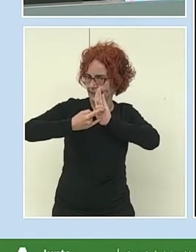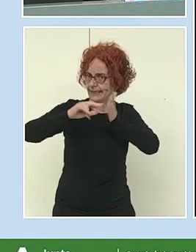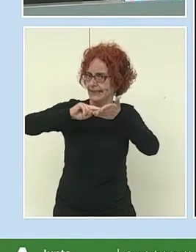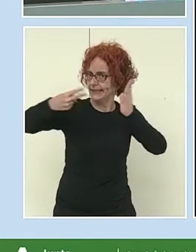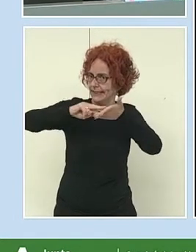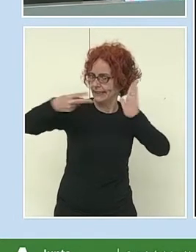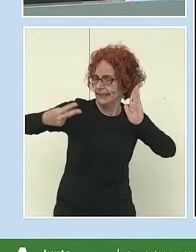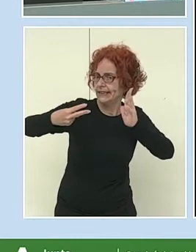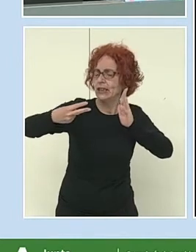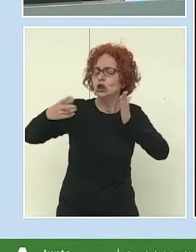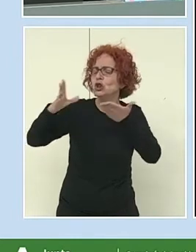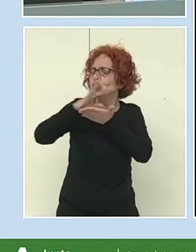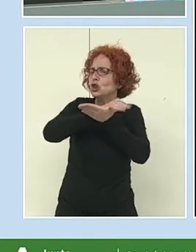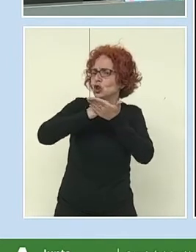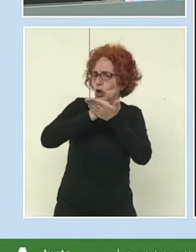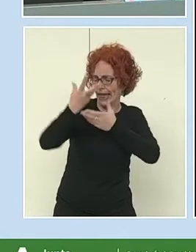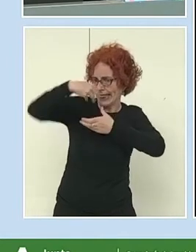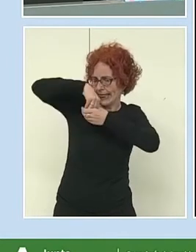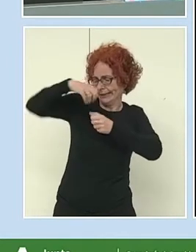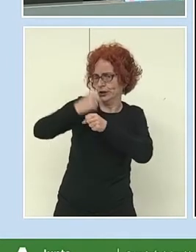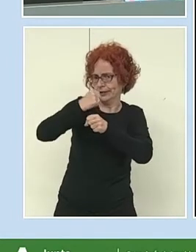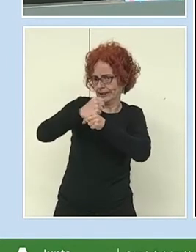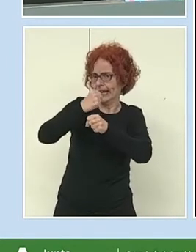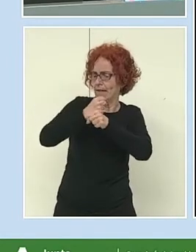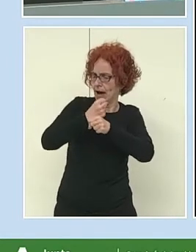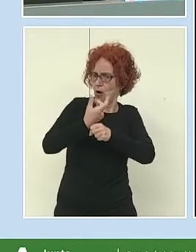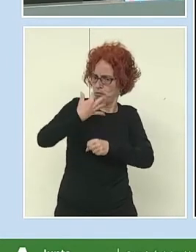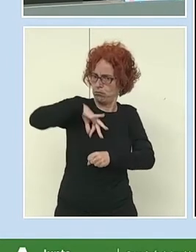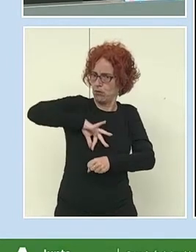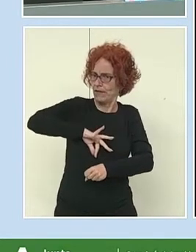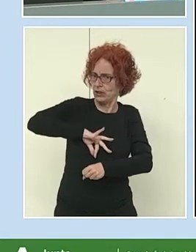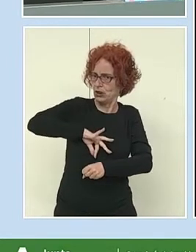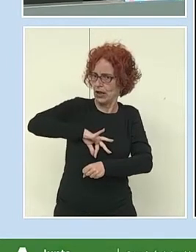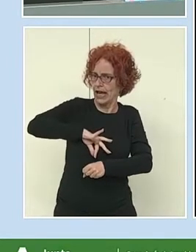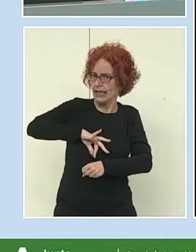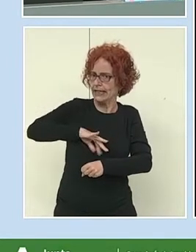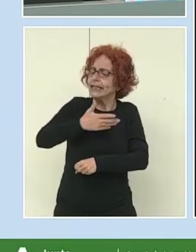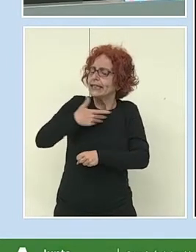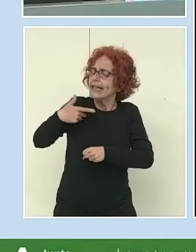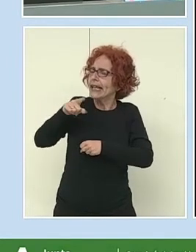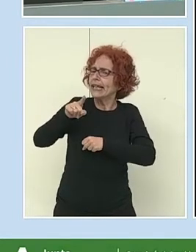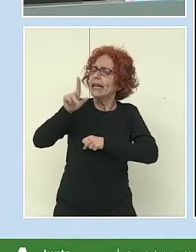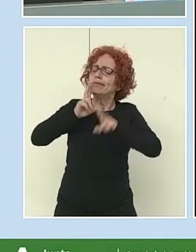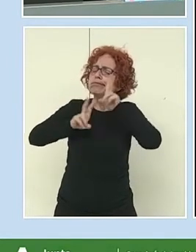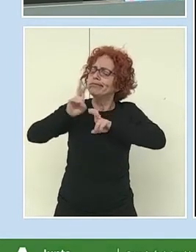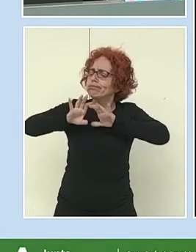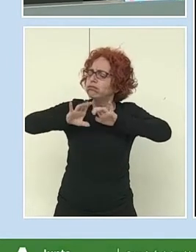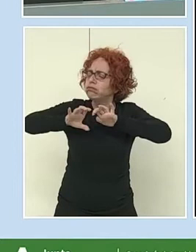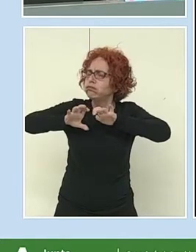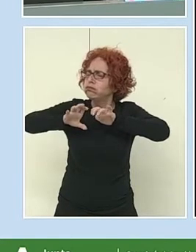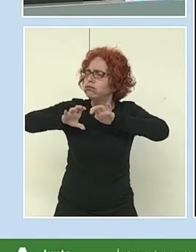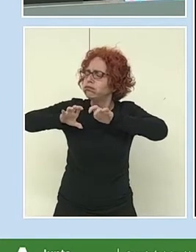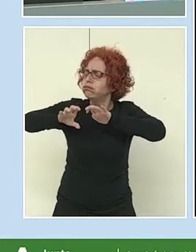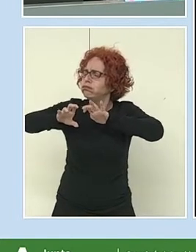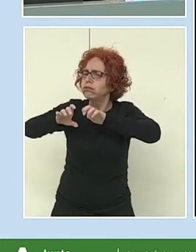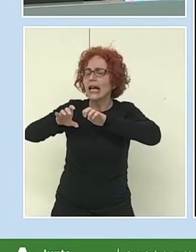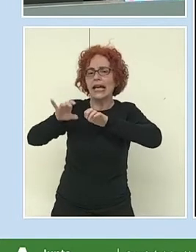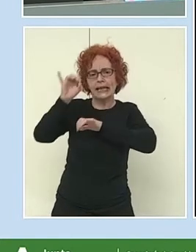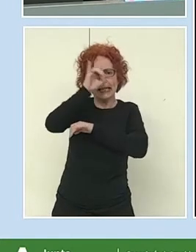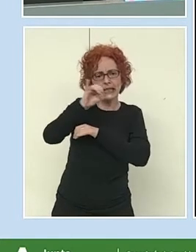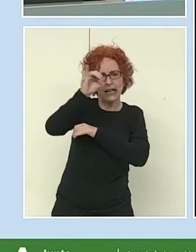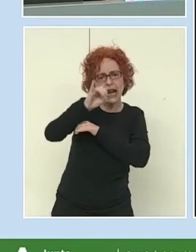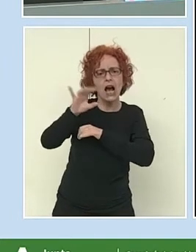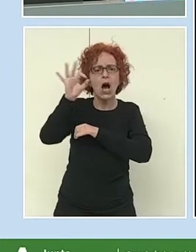en stage, women en test makers, perdón por mi inglés, en Twitter o chicas TIC en Instagram o cualquier